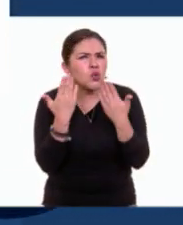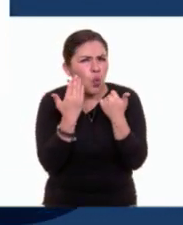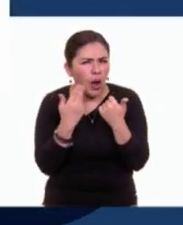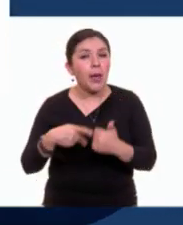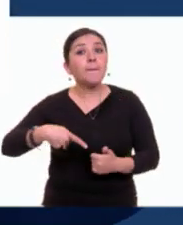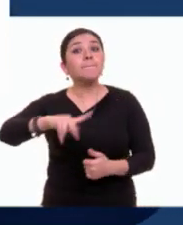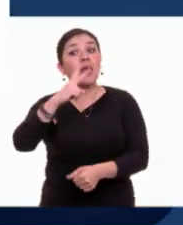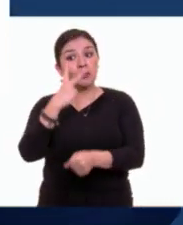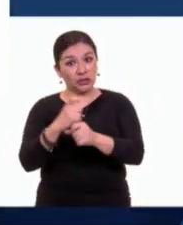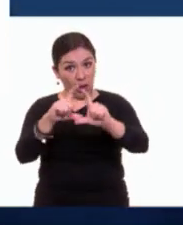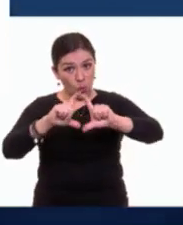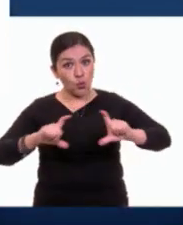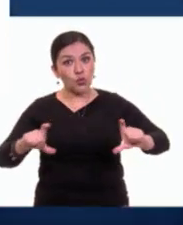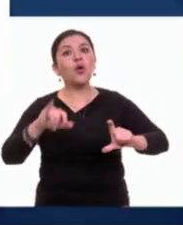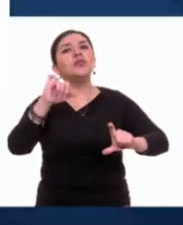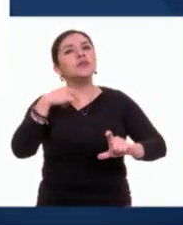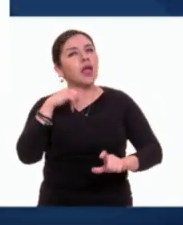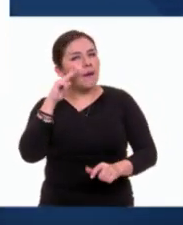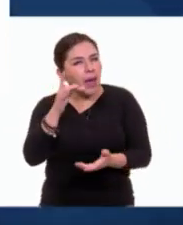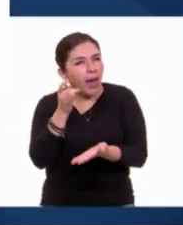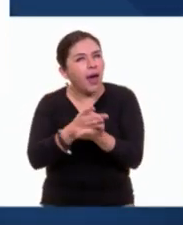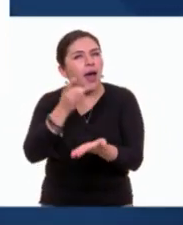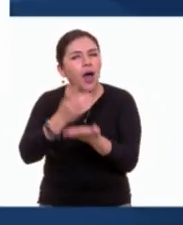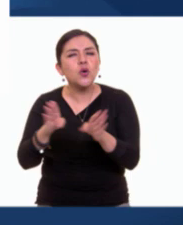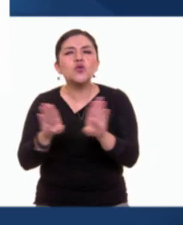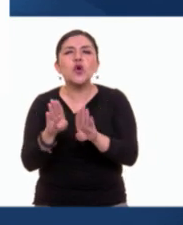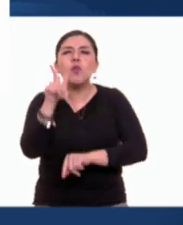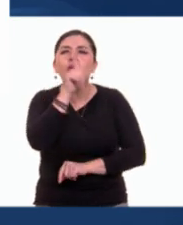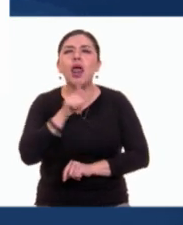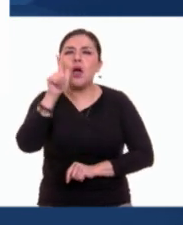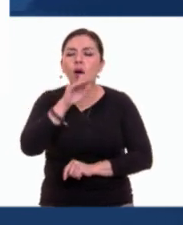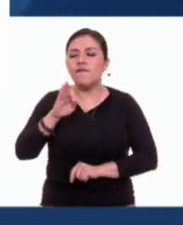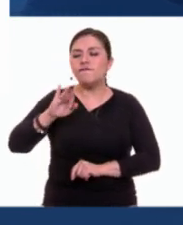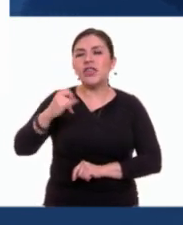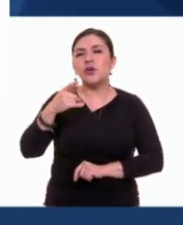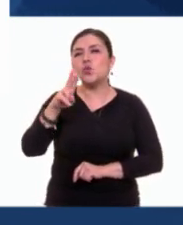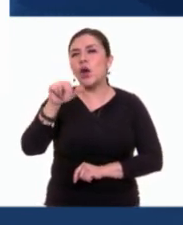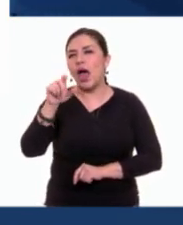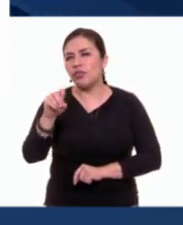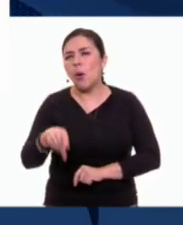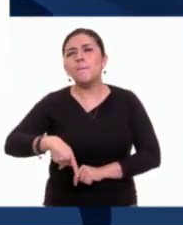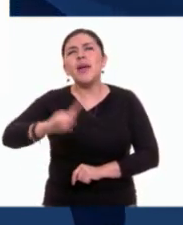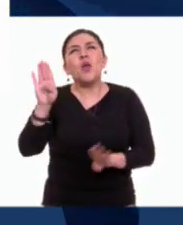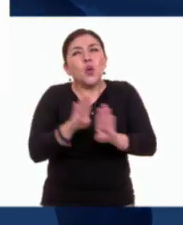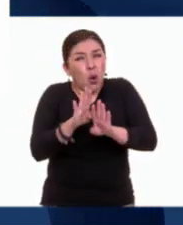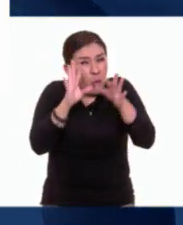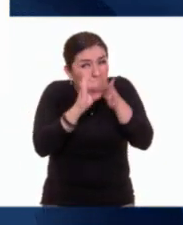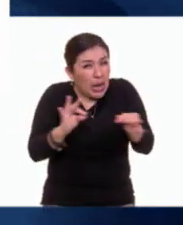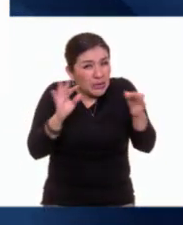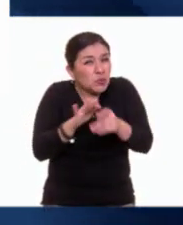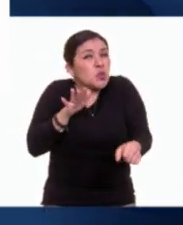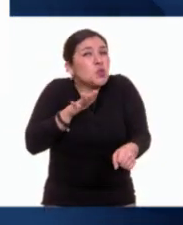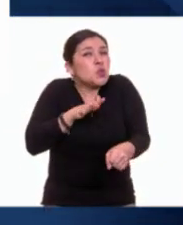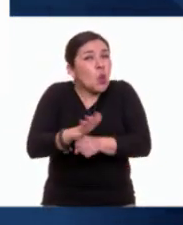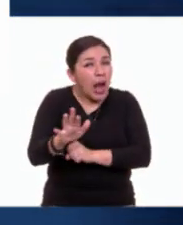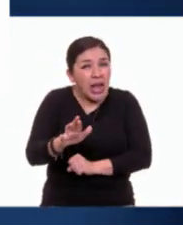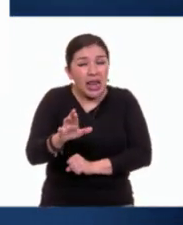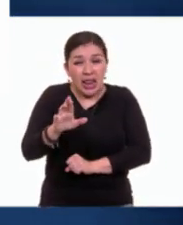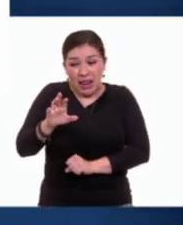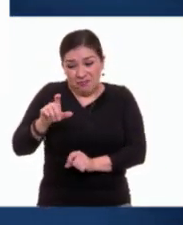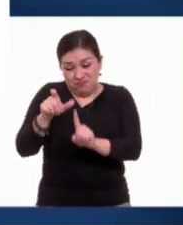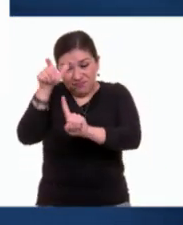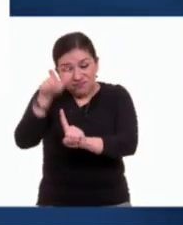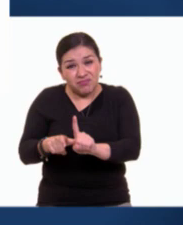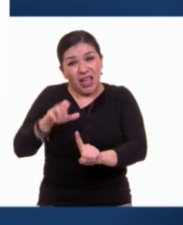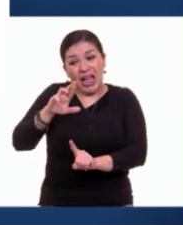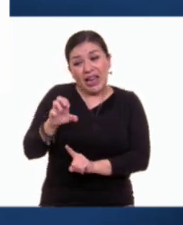en la segunda sí identifico el lenguaje figurado. Aunque no sabría explicar qué figuras retóricas o literarias